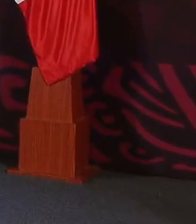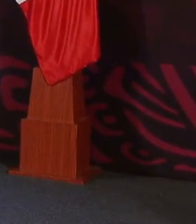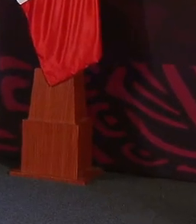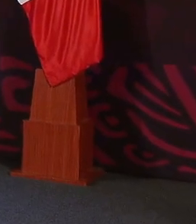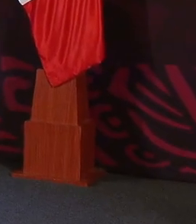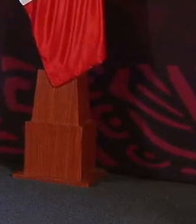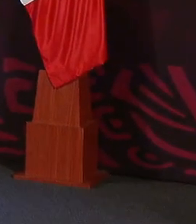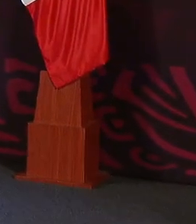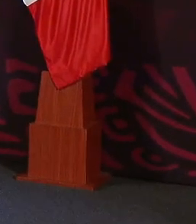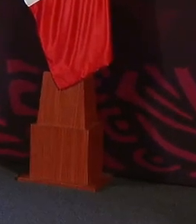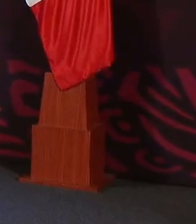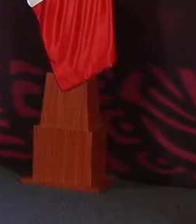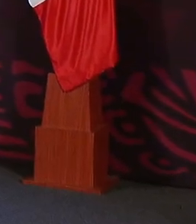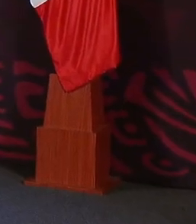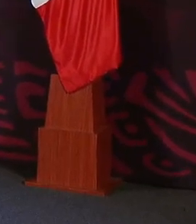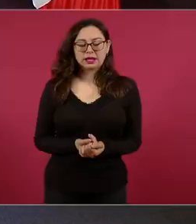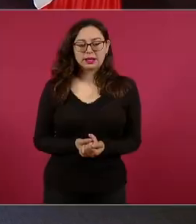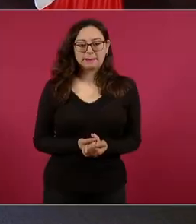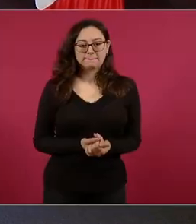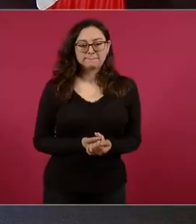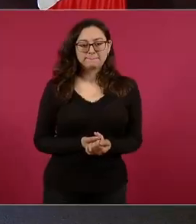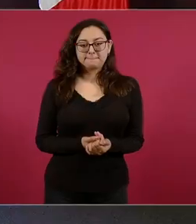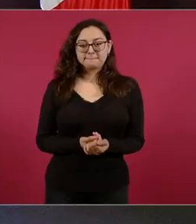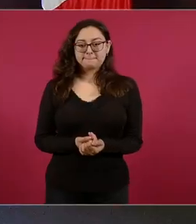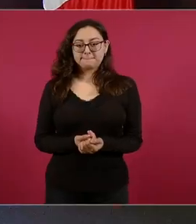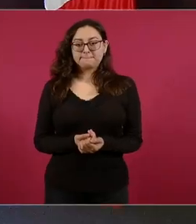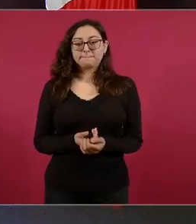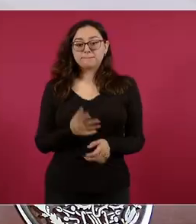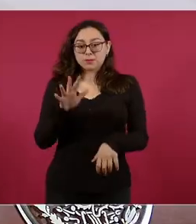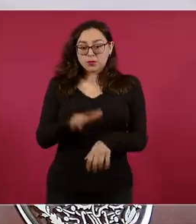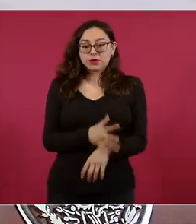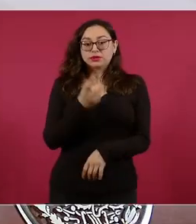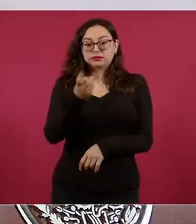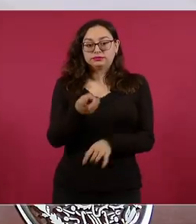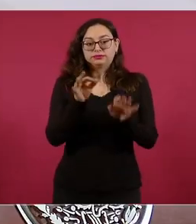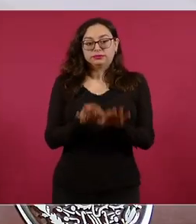Va a llevar tiempo, pero ya vamos a lo seguro